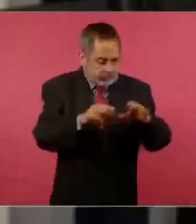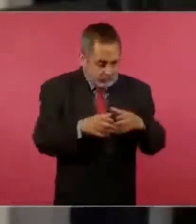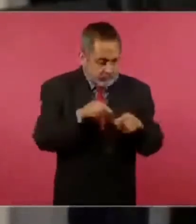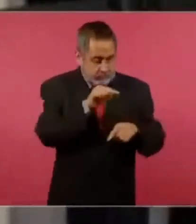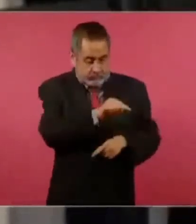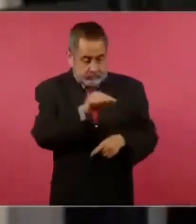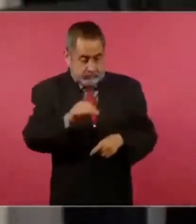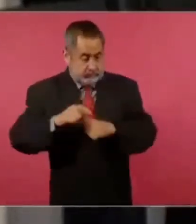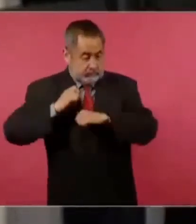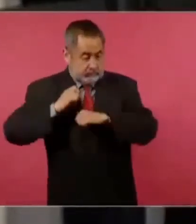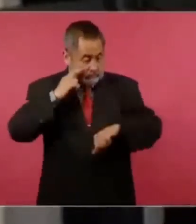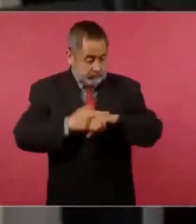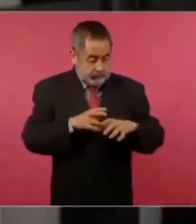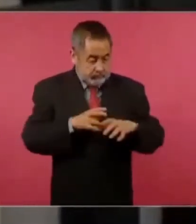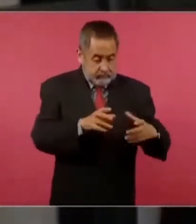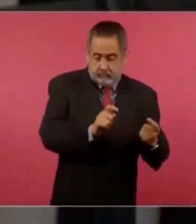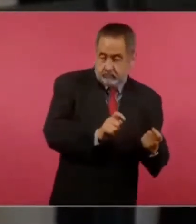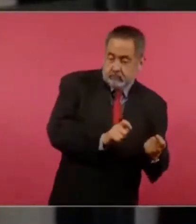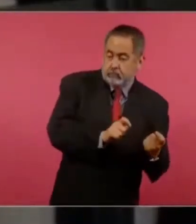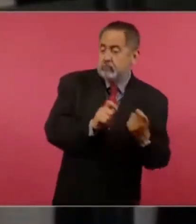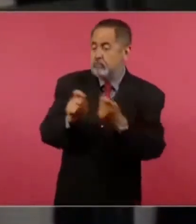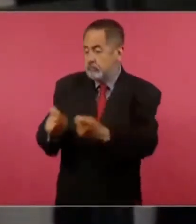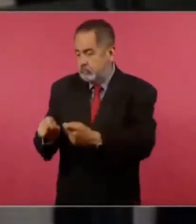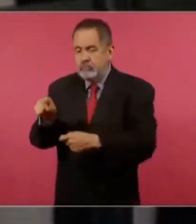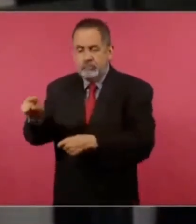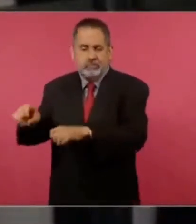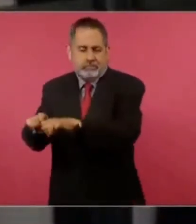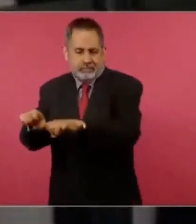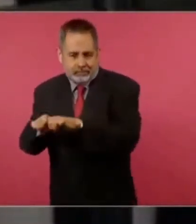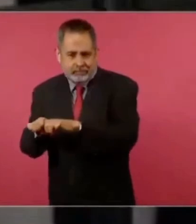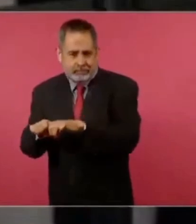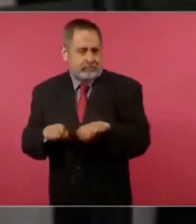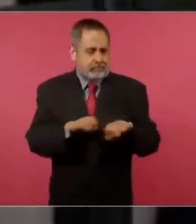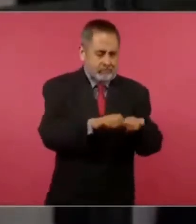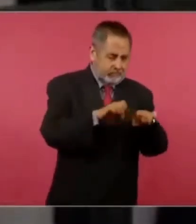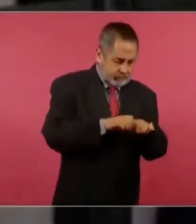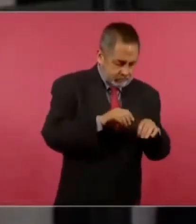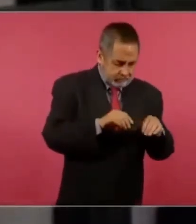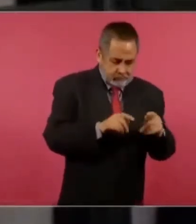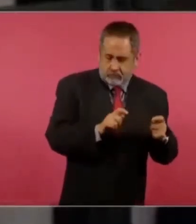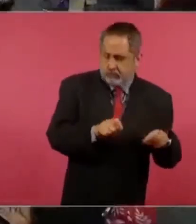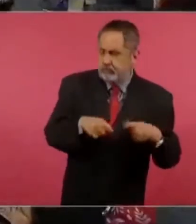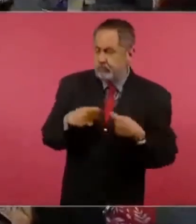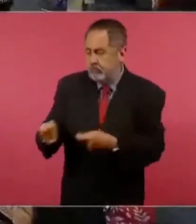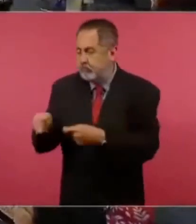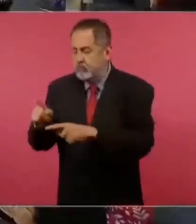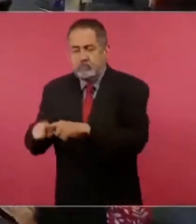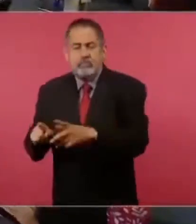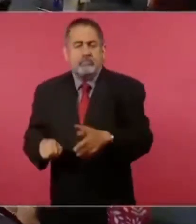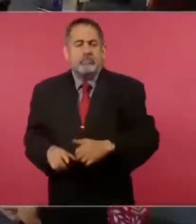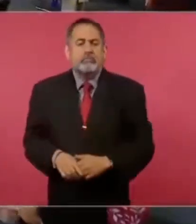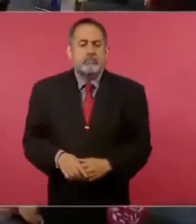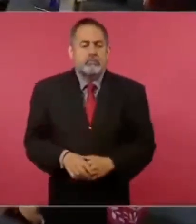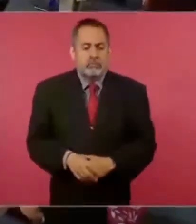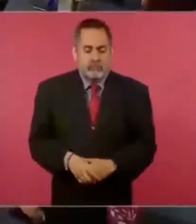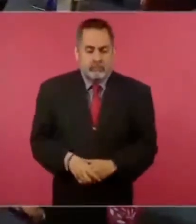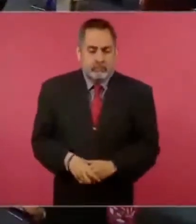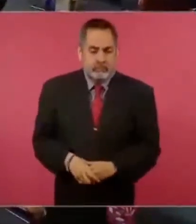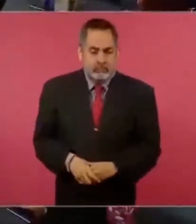funcionarios que van a formar parte del equipo de transición? Esto por un lado. Bueno, yo pienso que